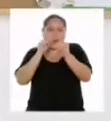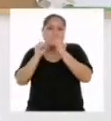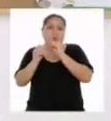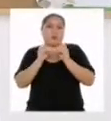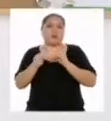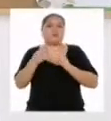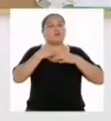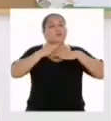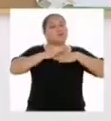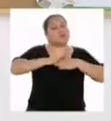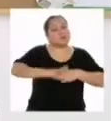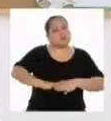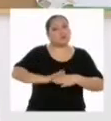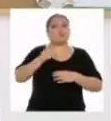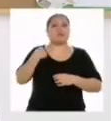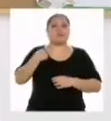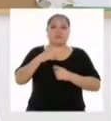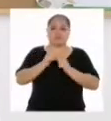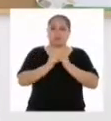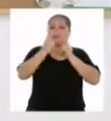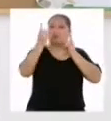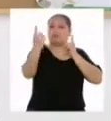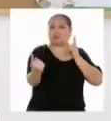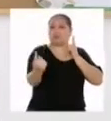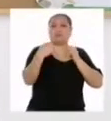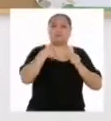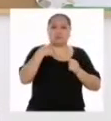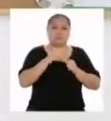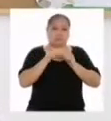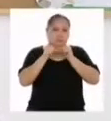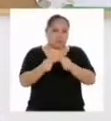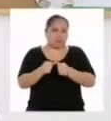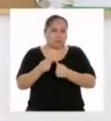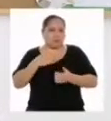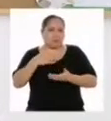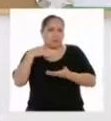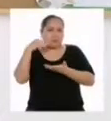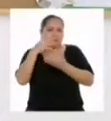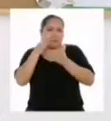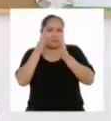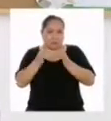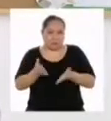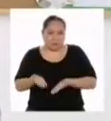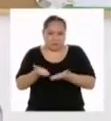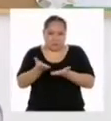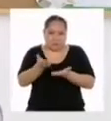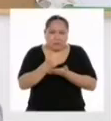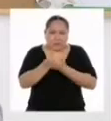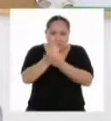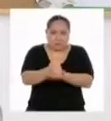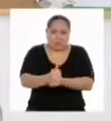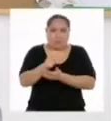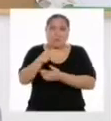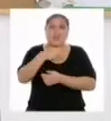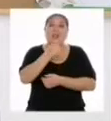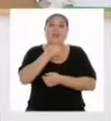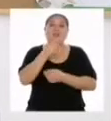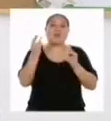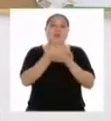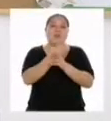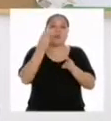tranquilidad es saber que, a pesar de la distancia, sigo ayudando a que mis estudiantes entiendan y quieran cada vez más a las matemáticas.